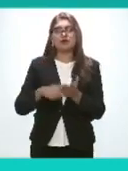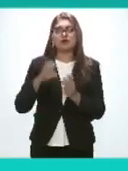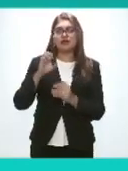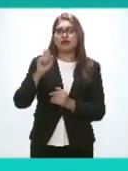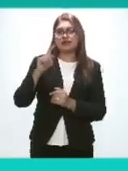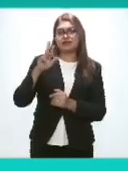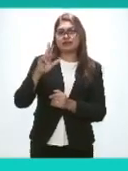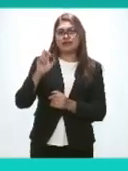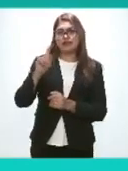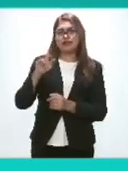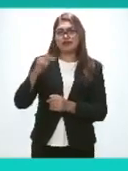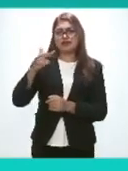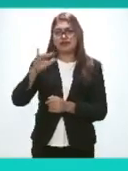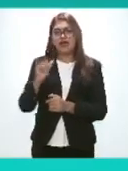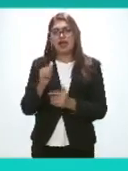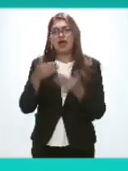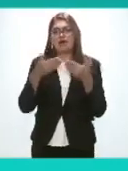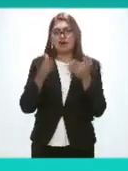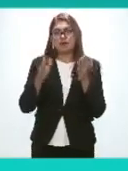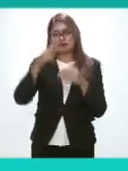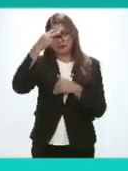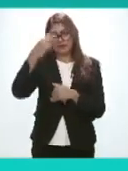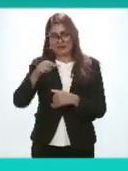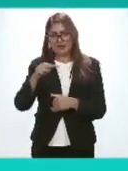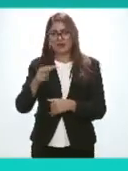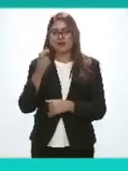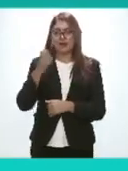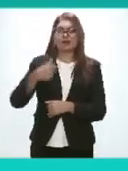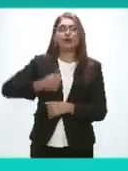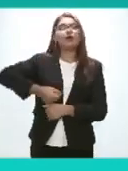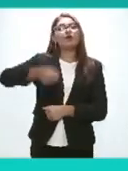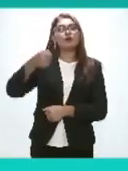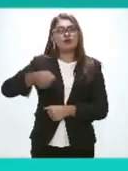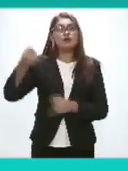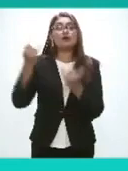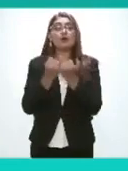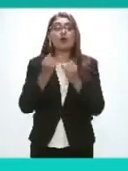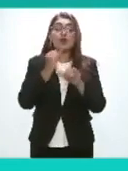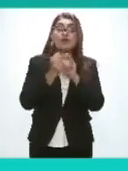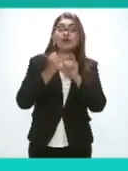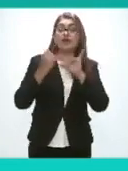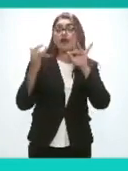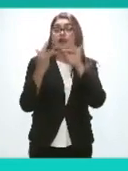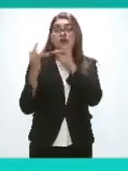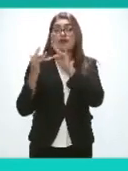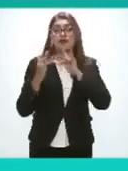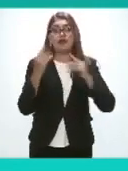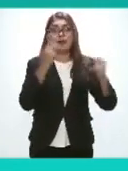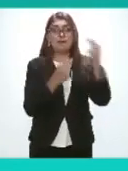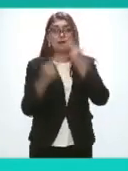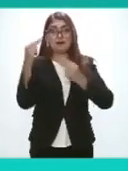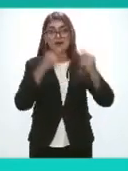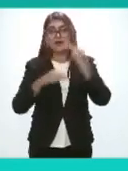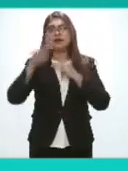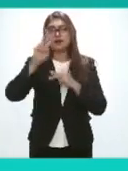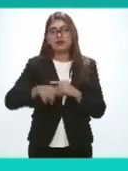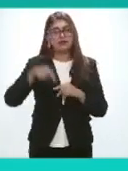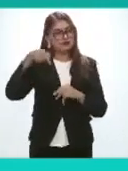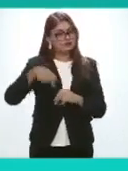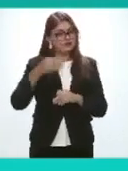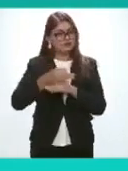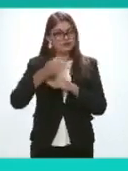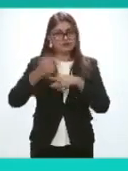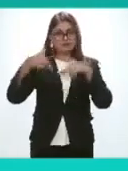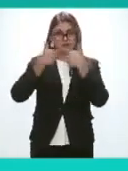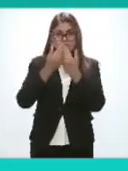Abramos México saludo también por supuesto a quienes nos acompañan desde las diversas redes sociales es un honor de verdad compartir esta